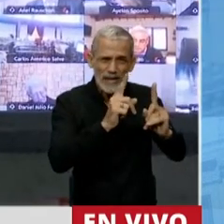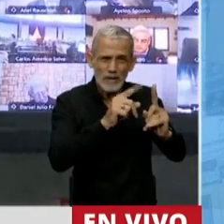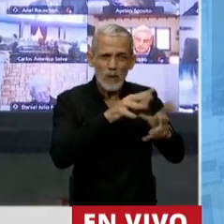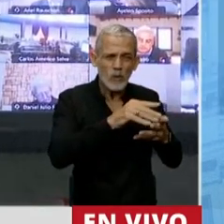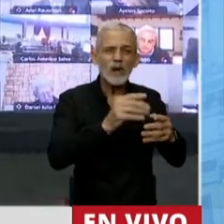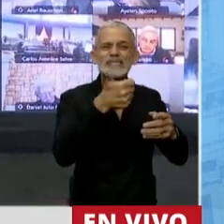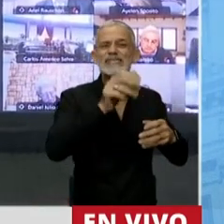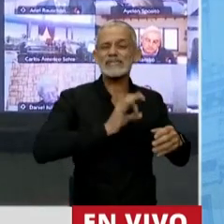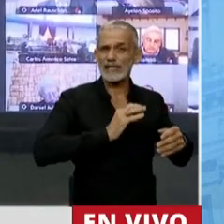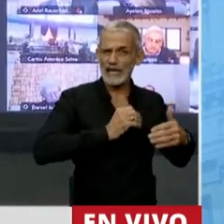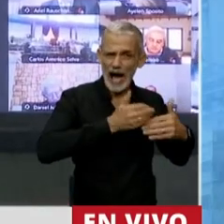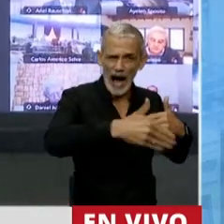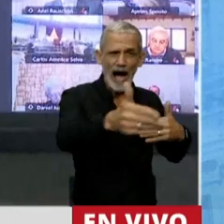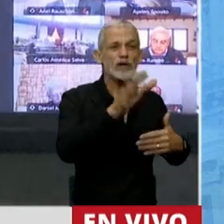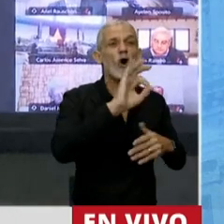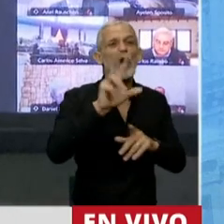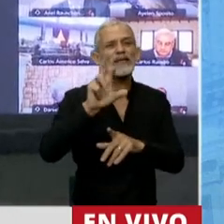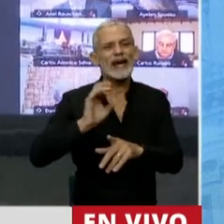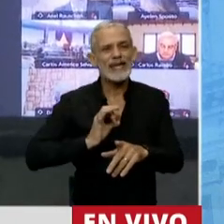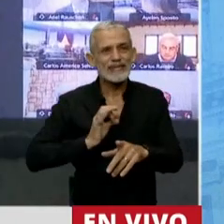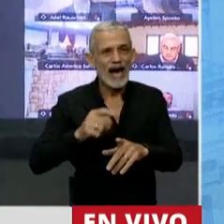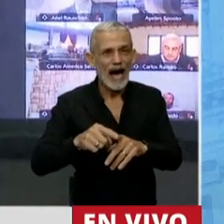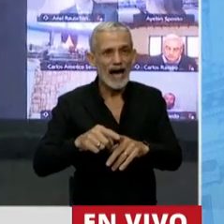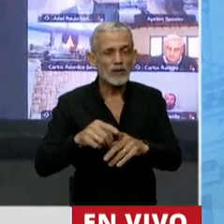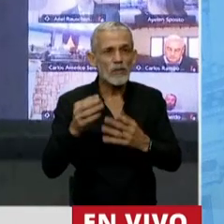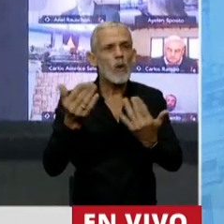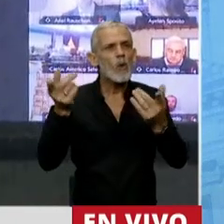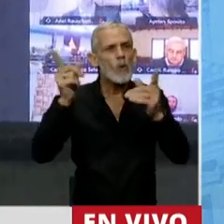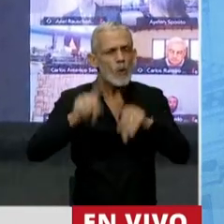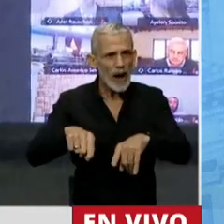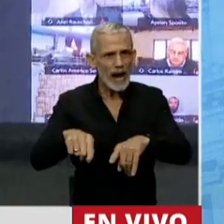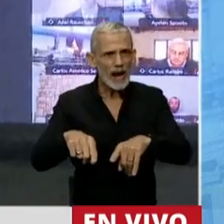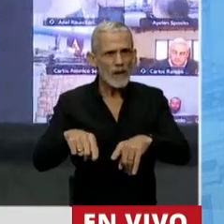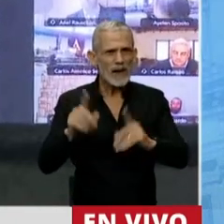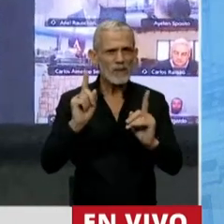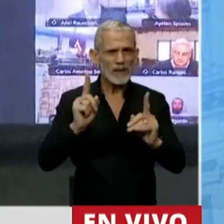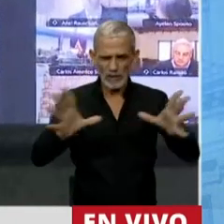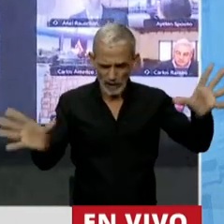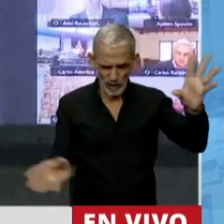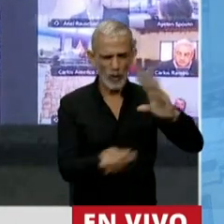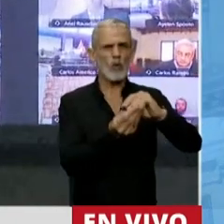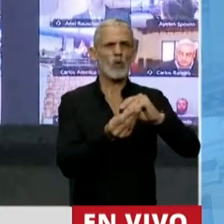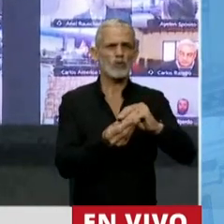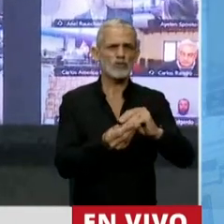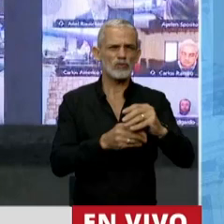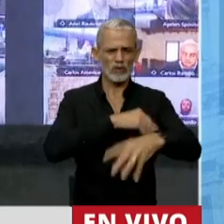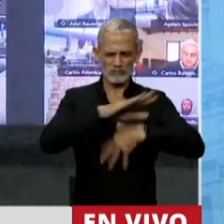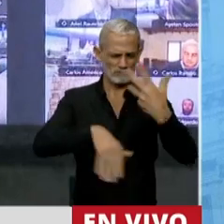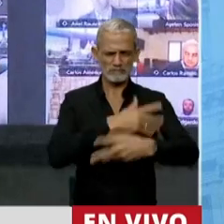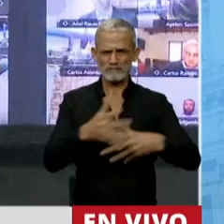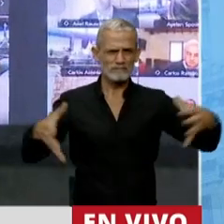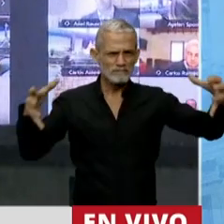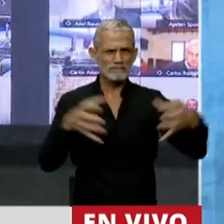por 60 años y por 30, pero volvemos a meter todo en una misma bolsa de este